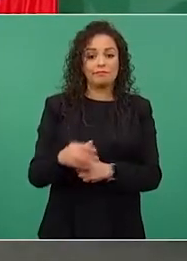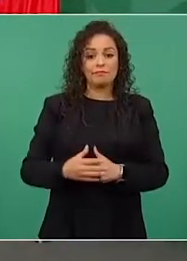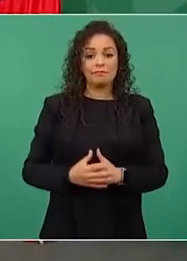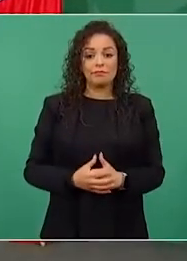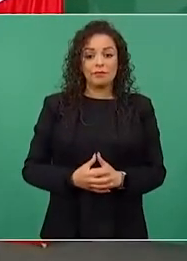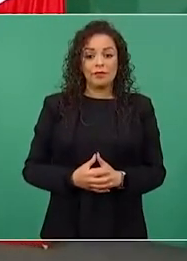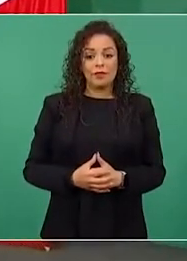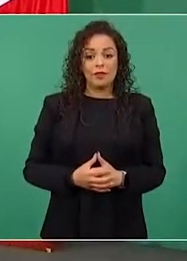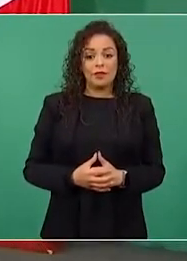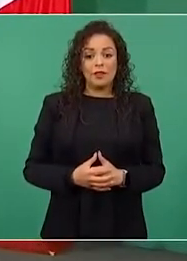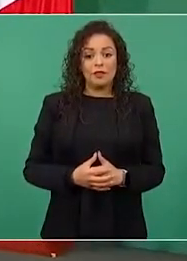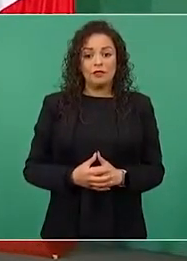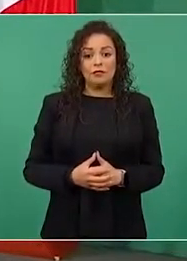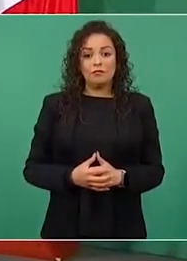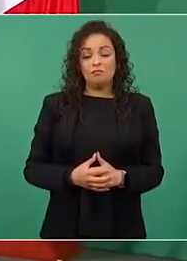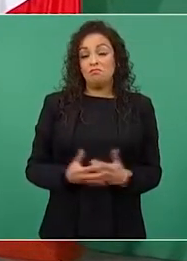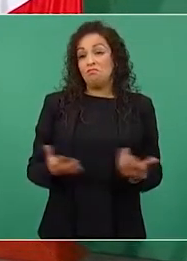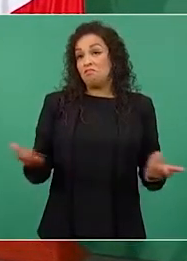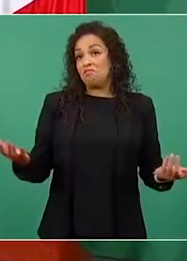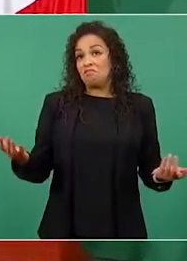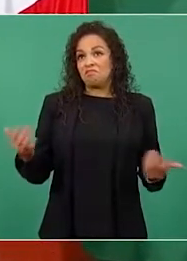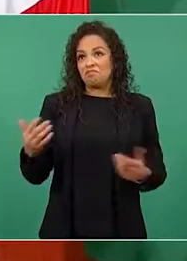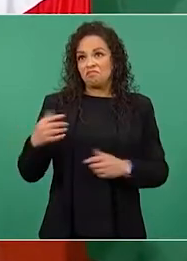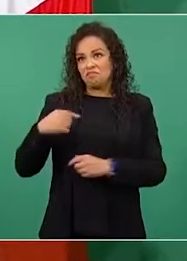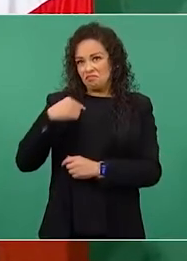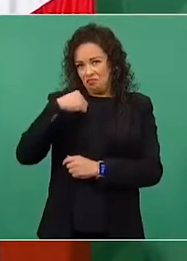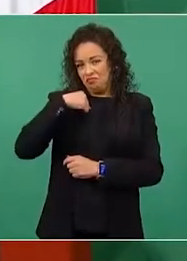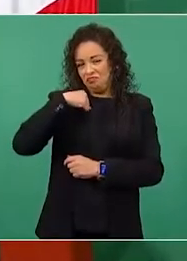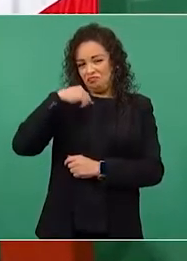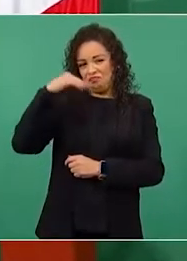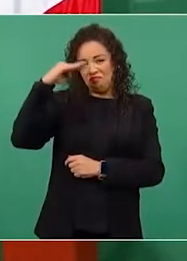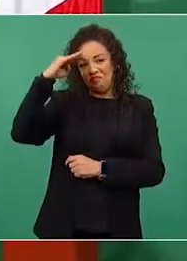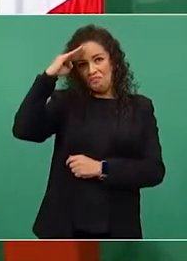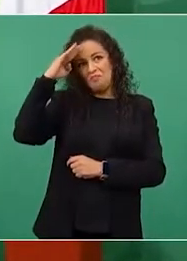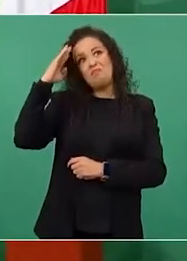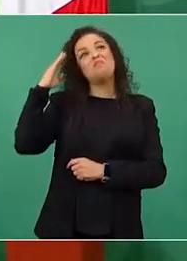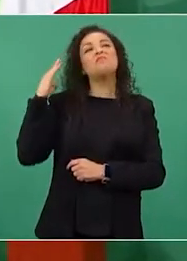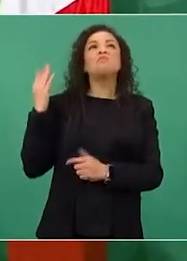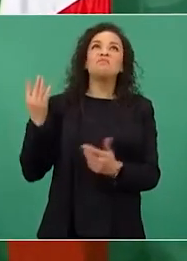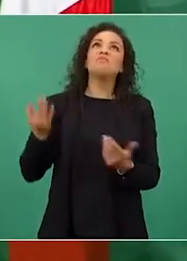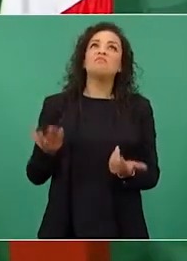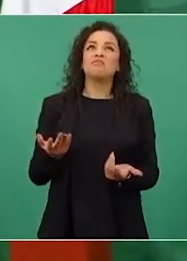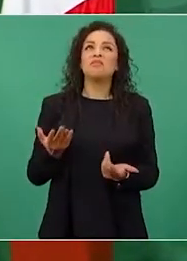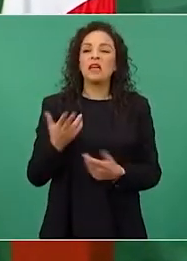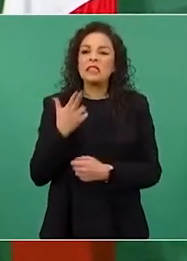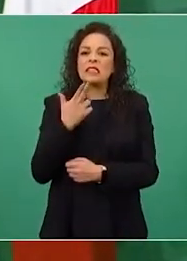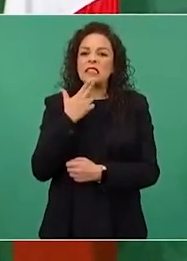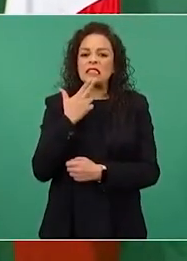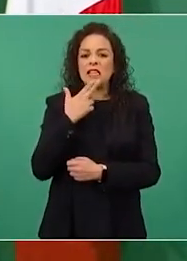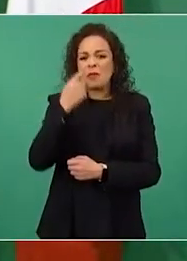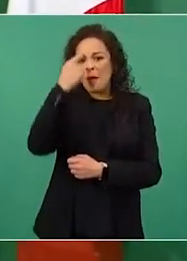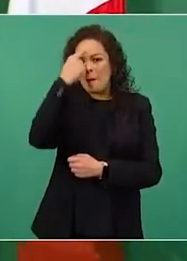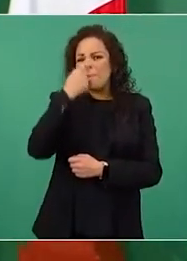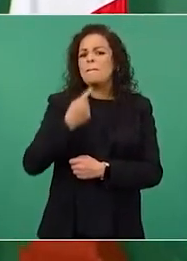Pienso incluso que sirve para que